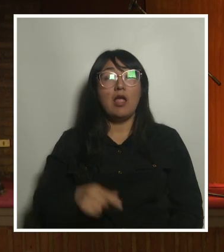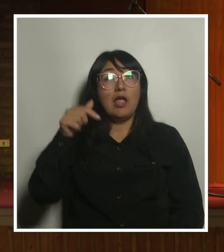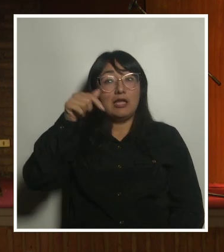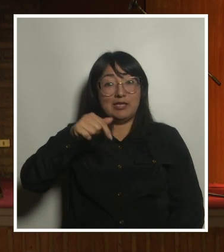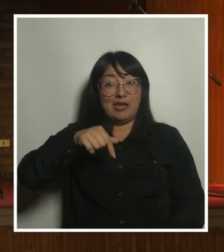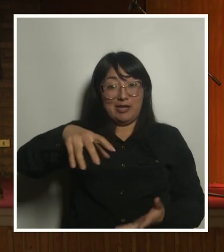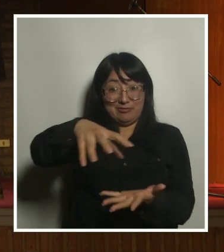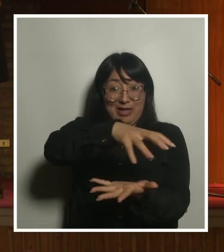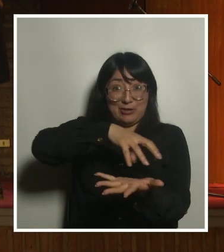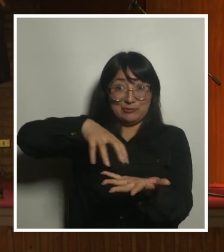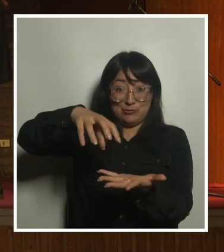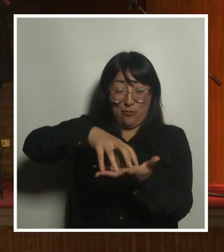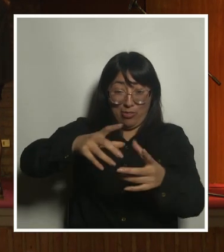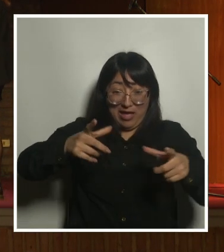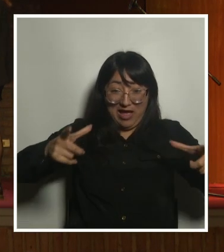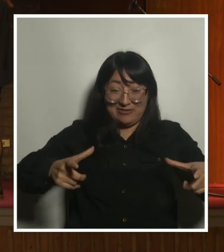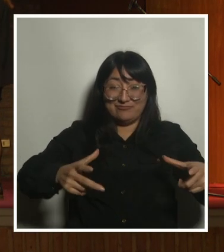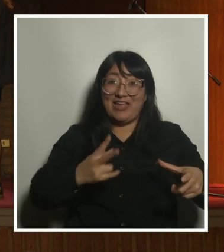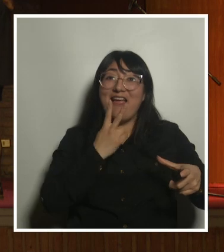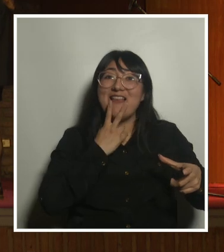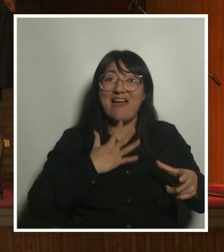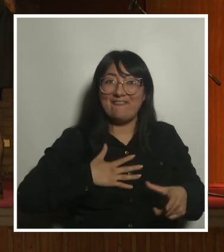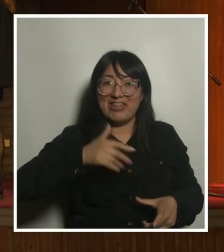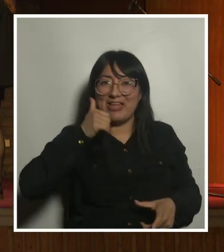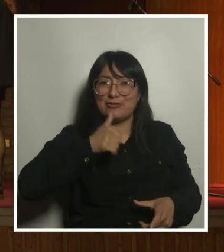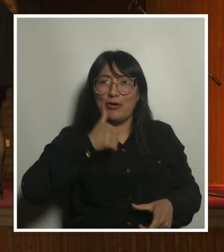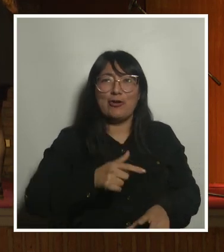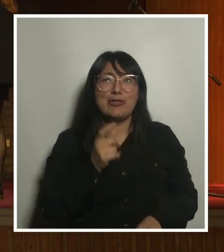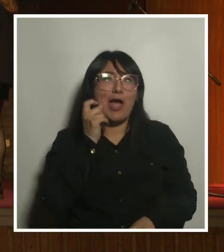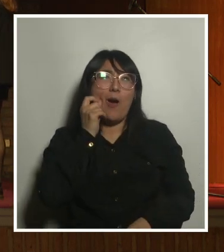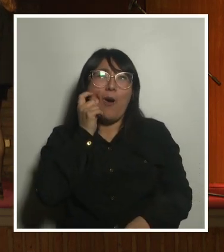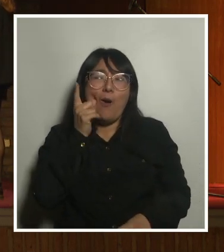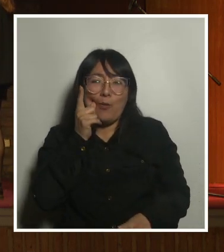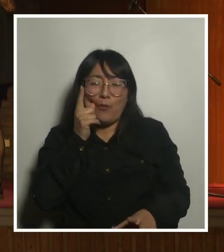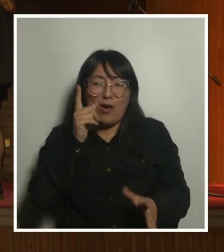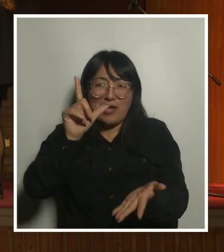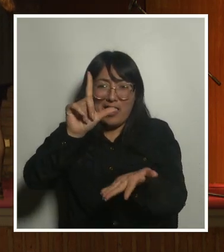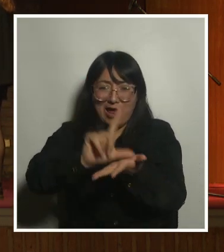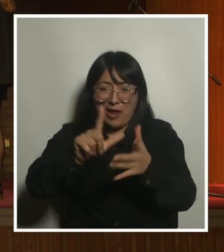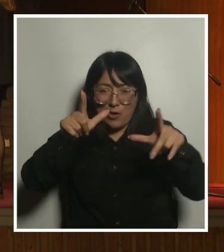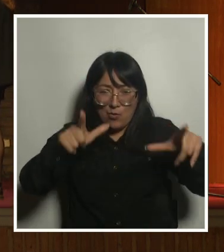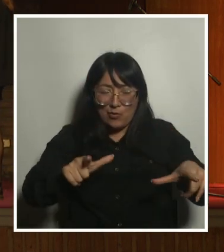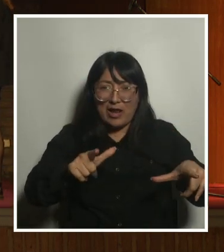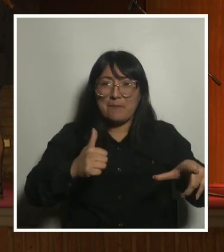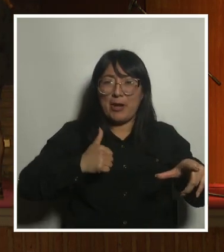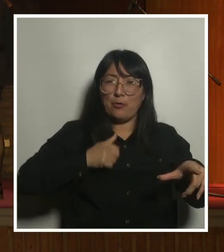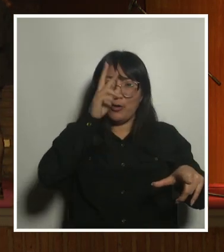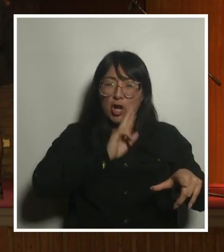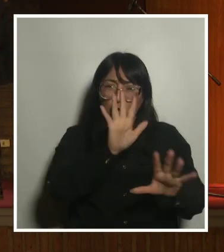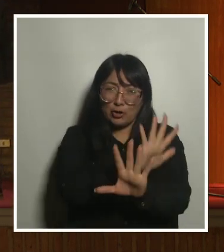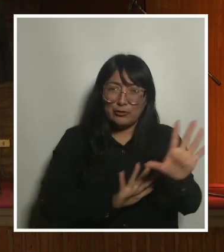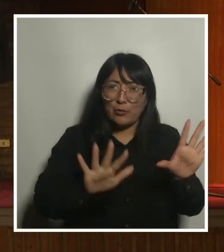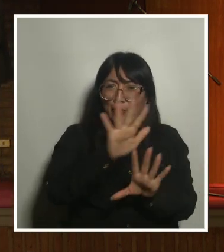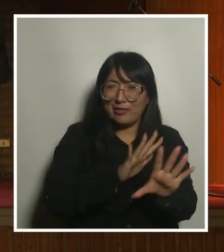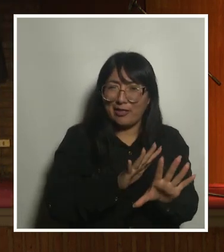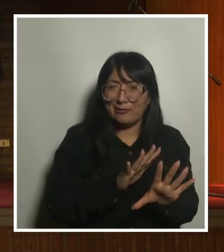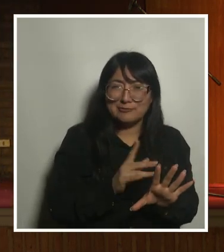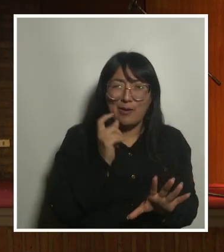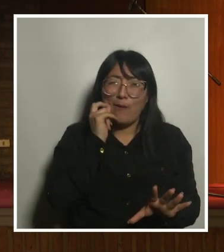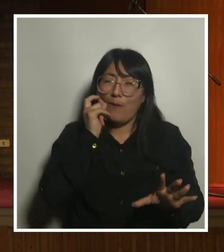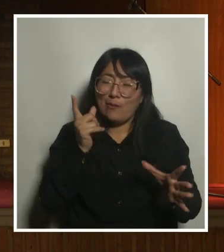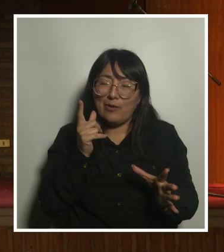ciudad, ¿cuál es el espacio para los cuidados y para la vida cotidiana en la ciudad?